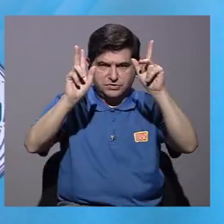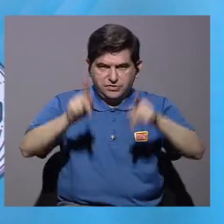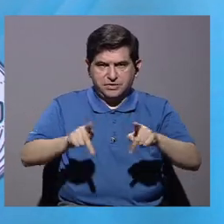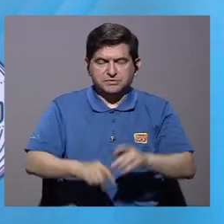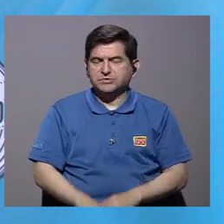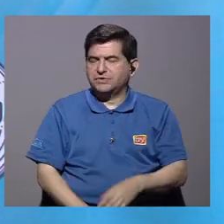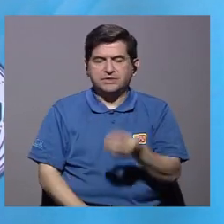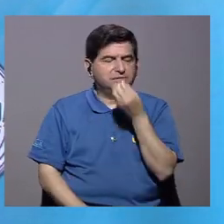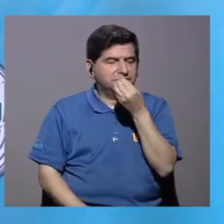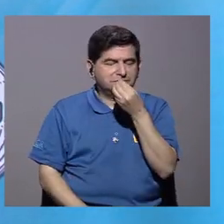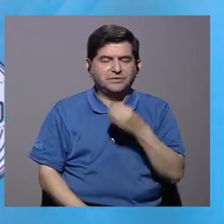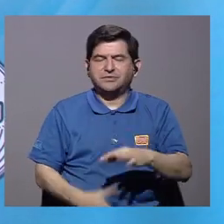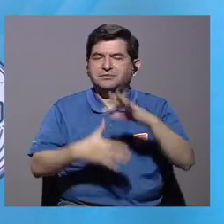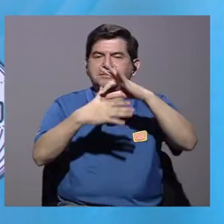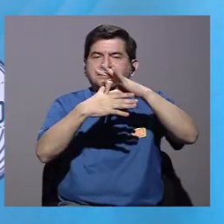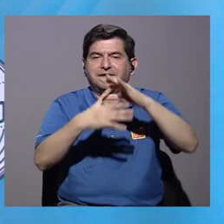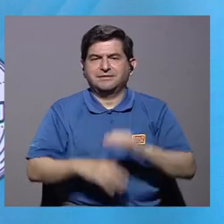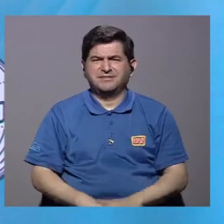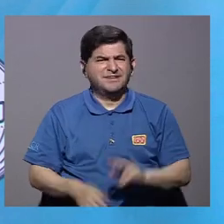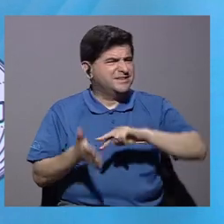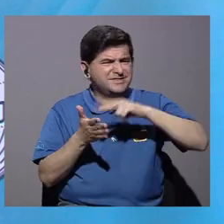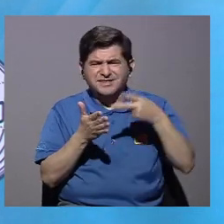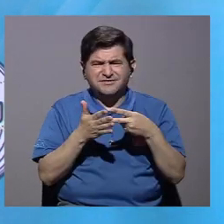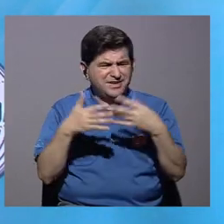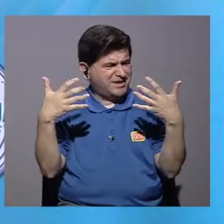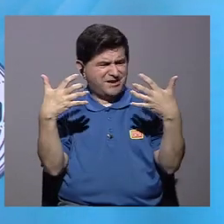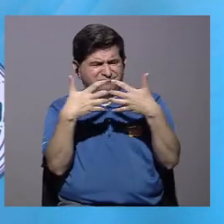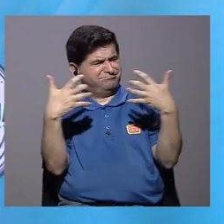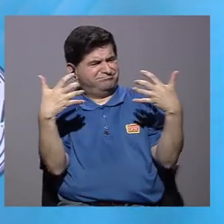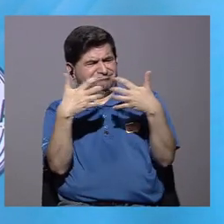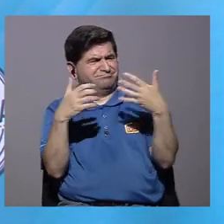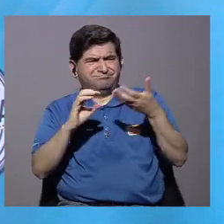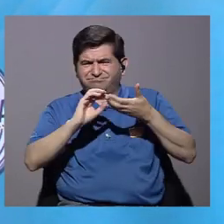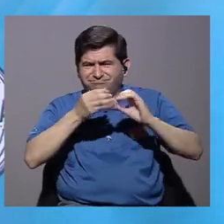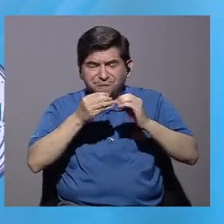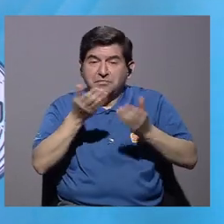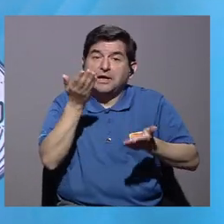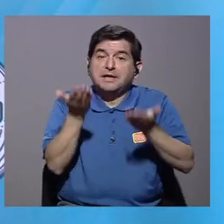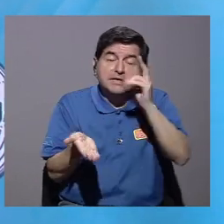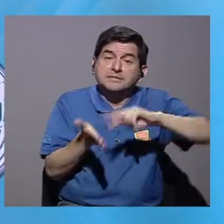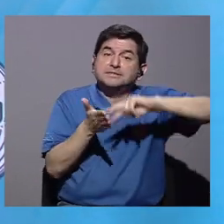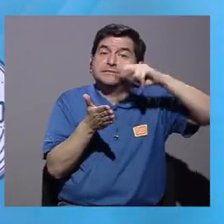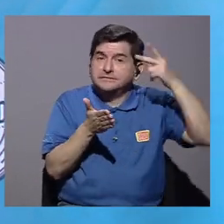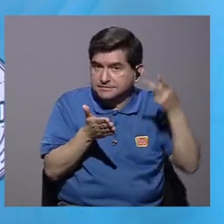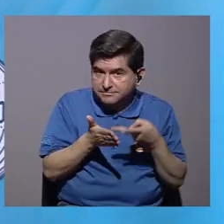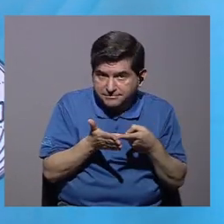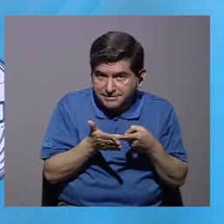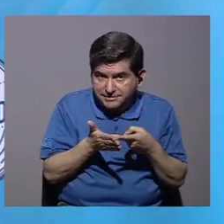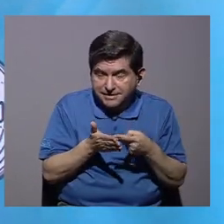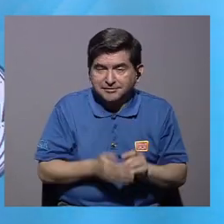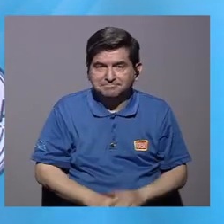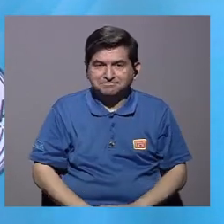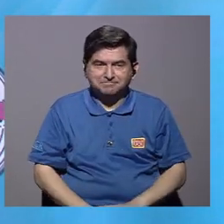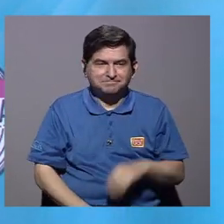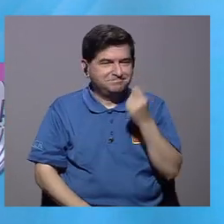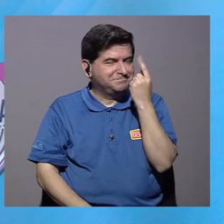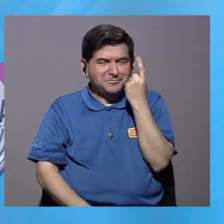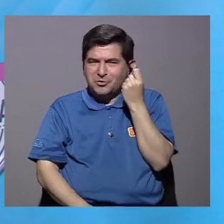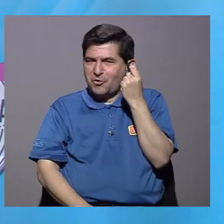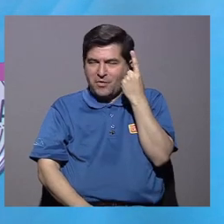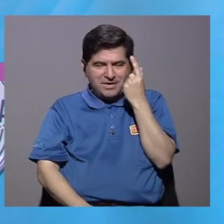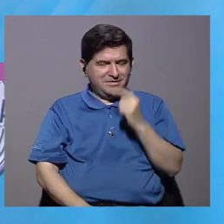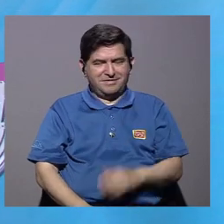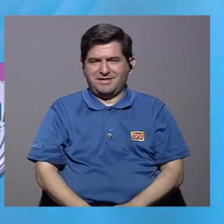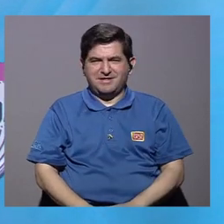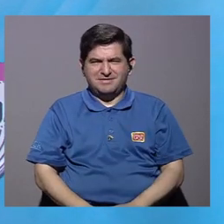carne. Es decir, no coinciden los datos. Lo que podría significar esto es que no entienden qué es el